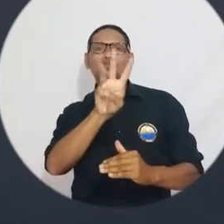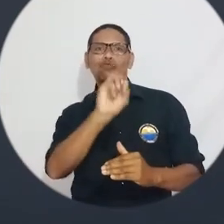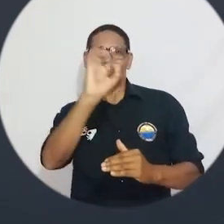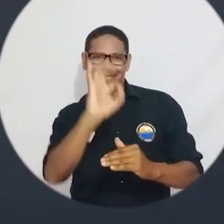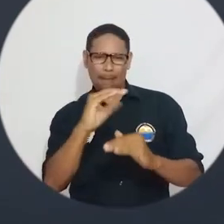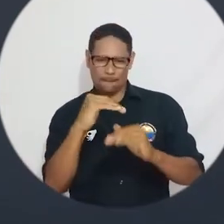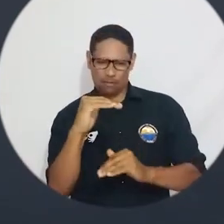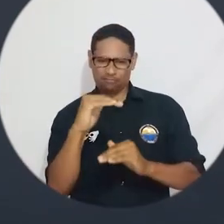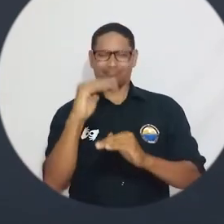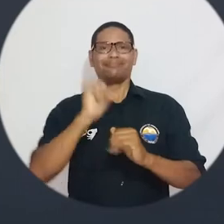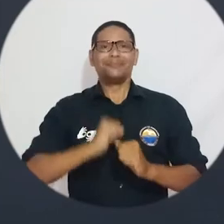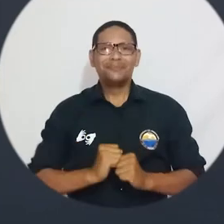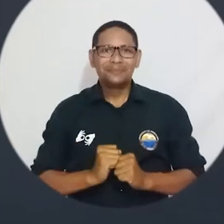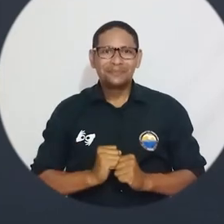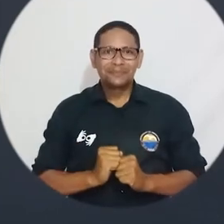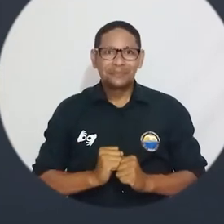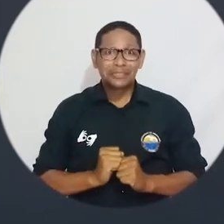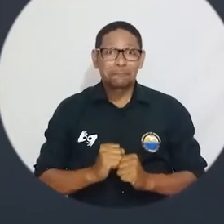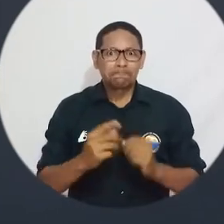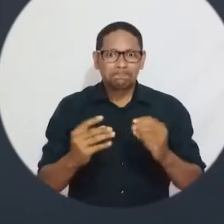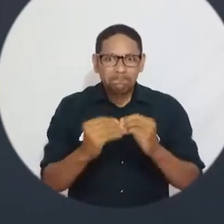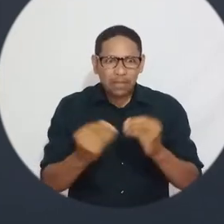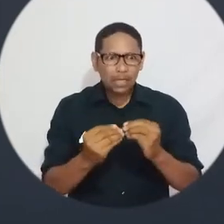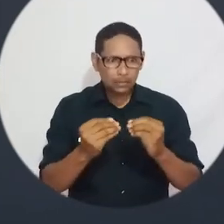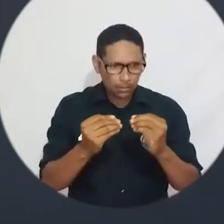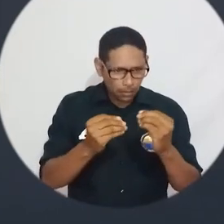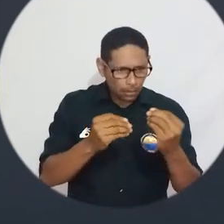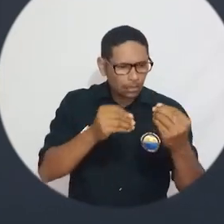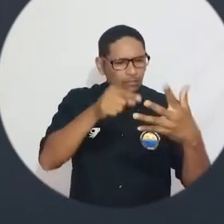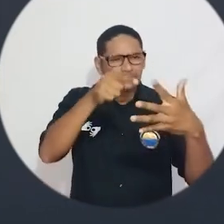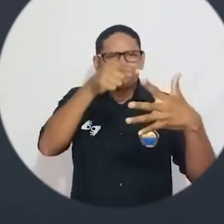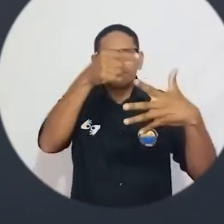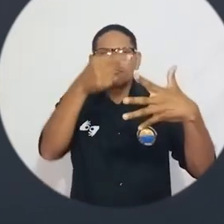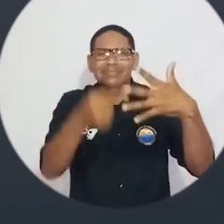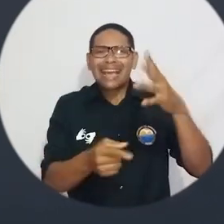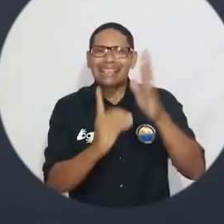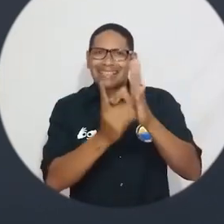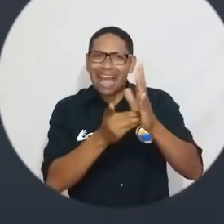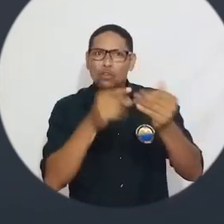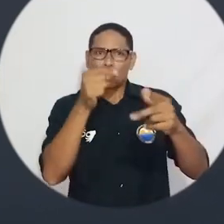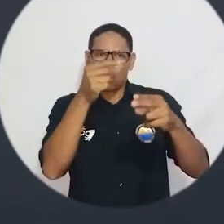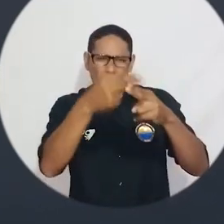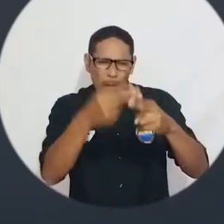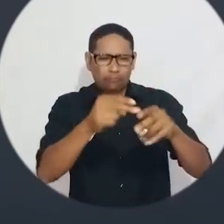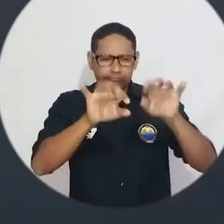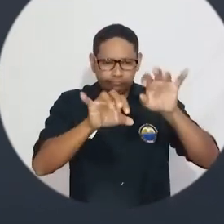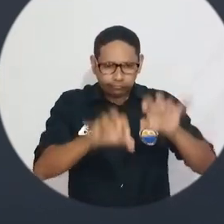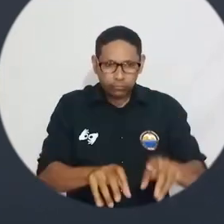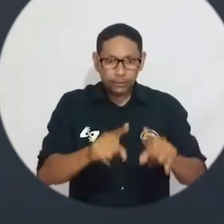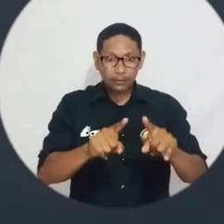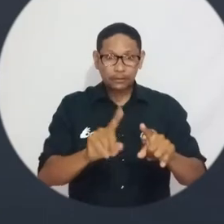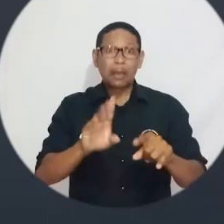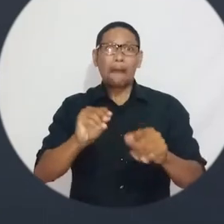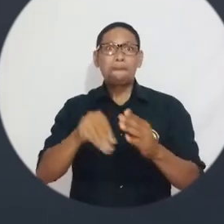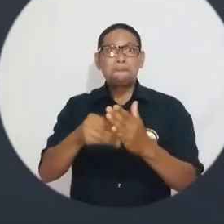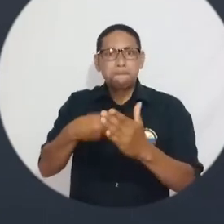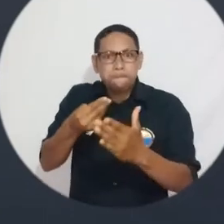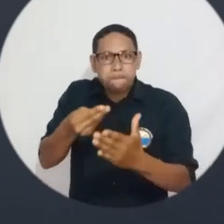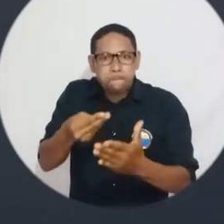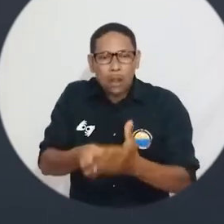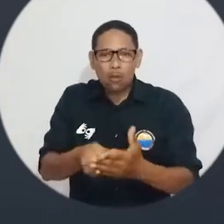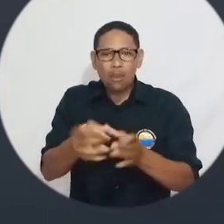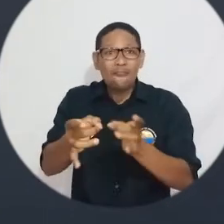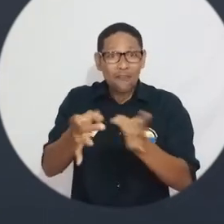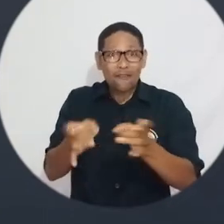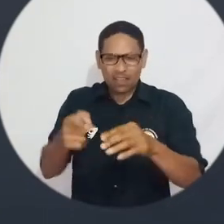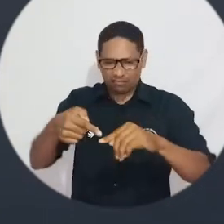mínimo de 180 sobre 500 puntos. Diligenciar el formulario de inscripción en línea. Pagar los costos